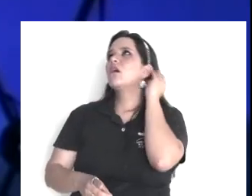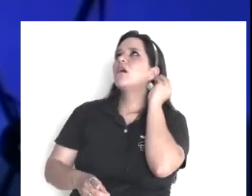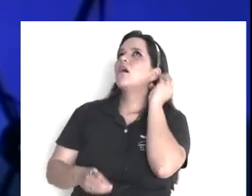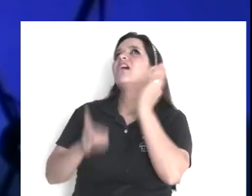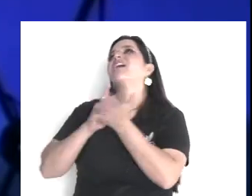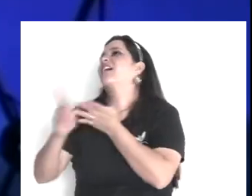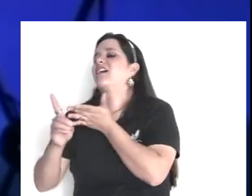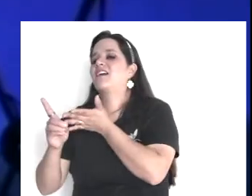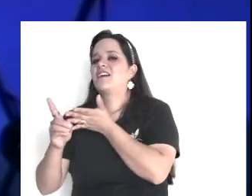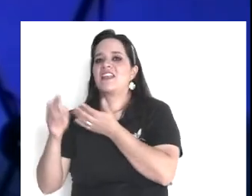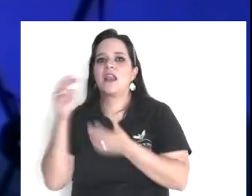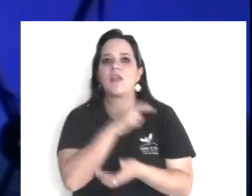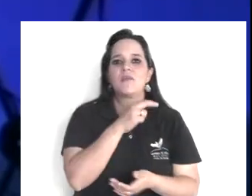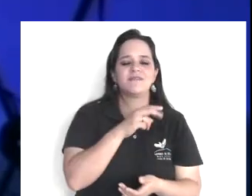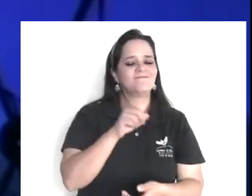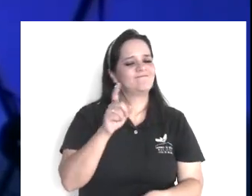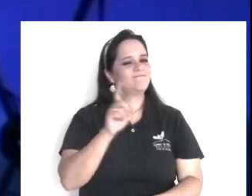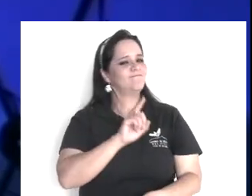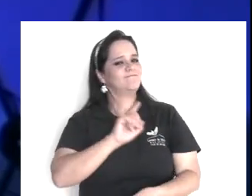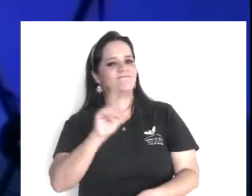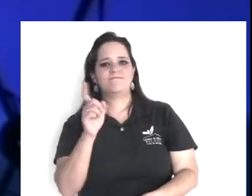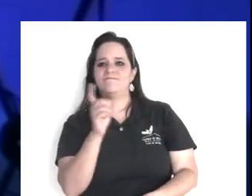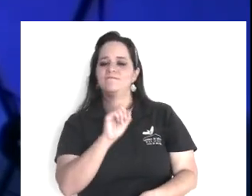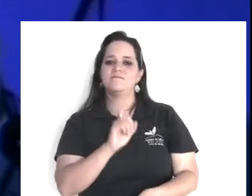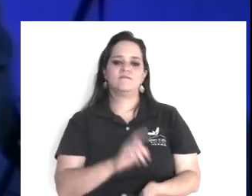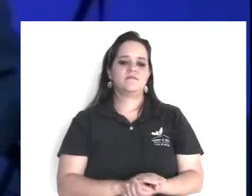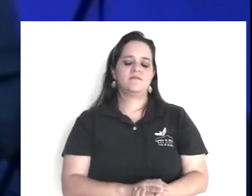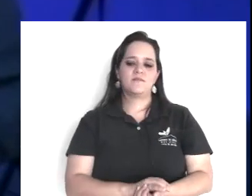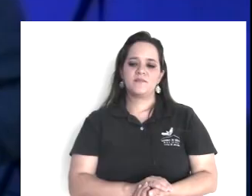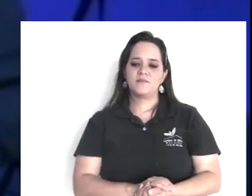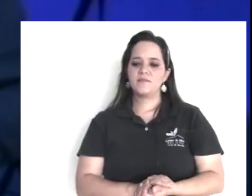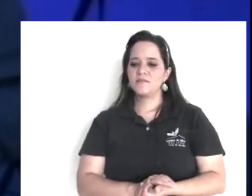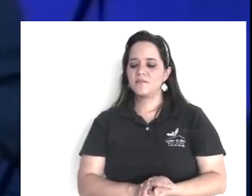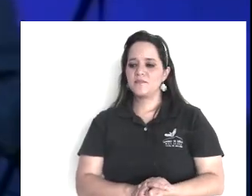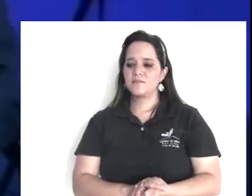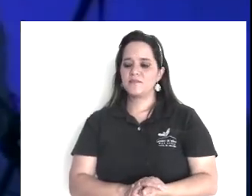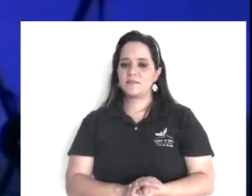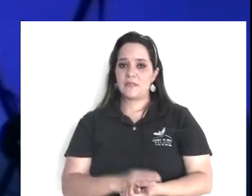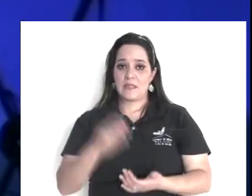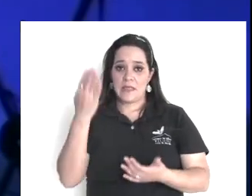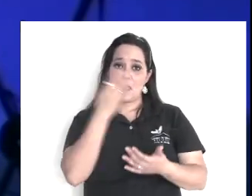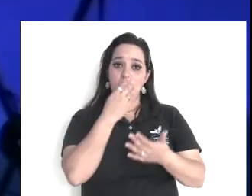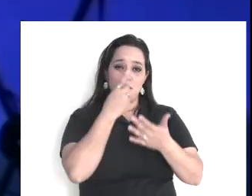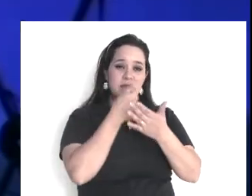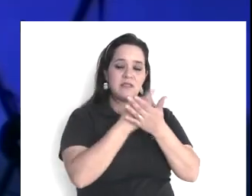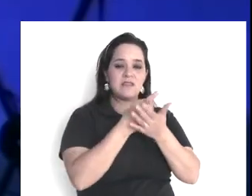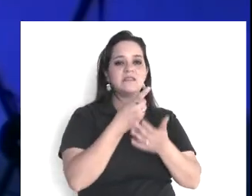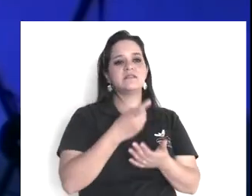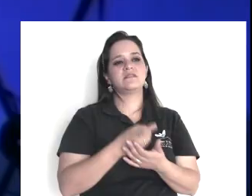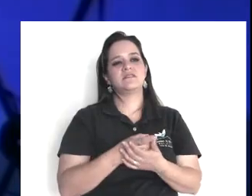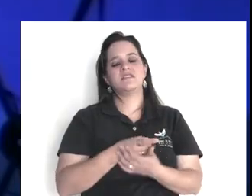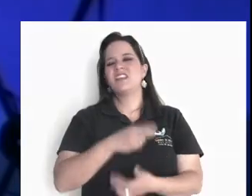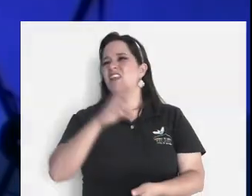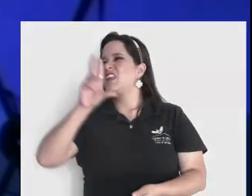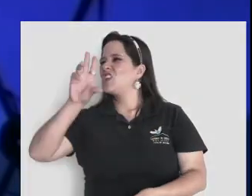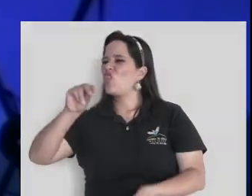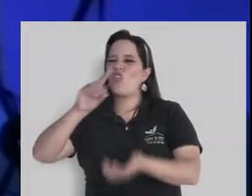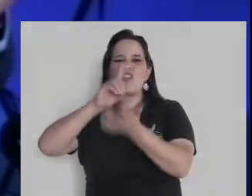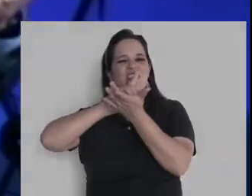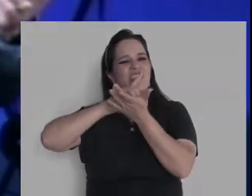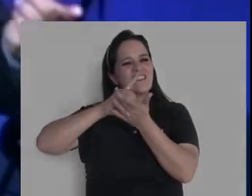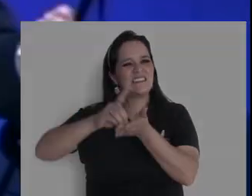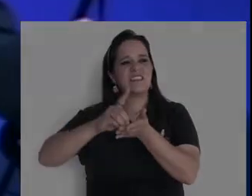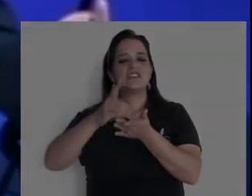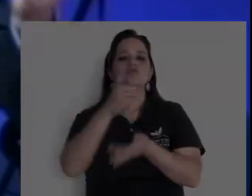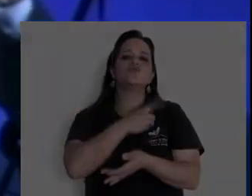o tomar una decisión para hacer un juicio, en la versión al día, dice, no decidirá por lo